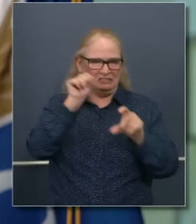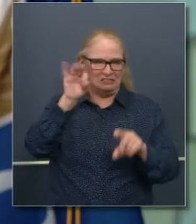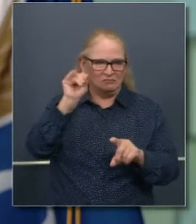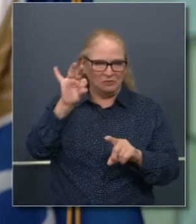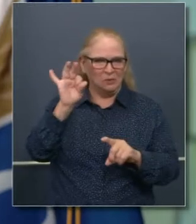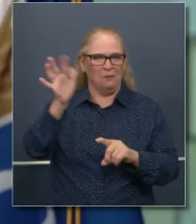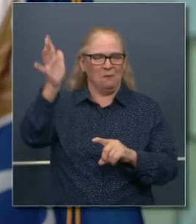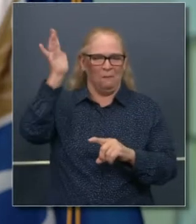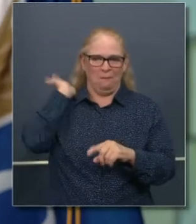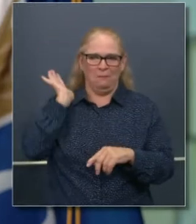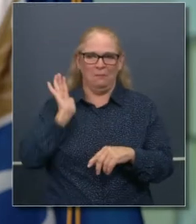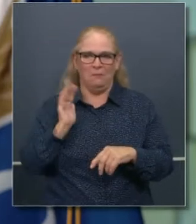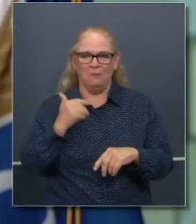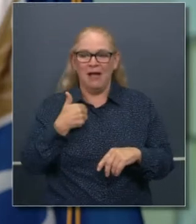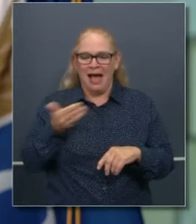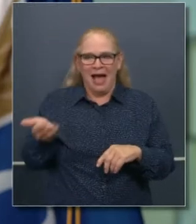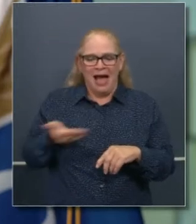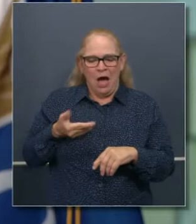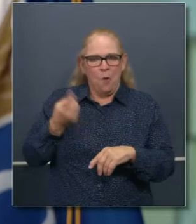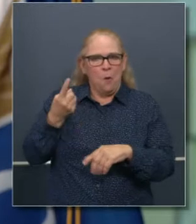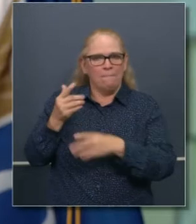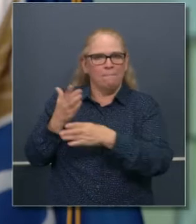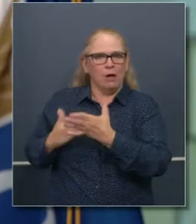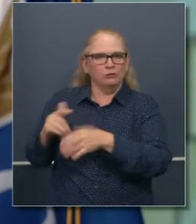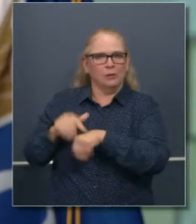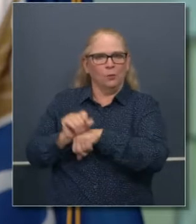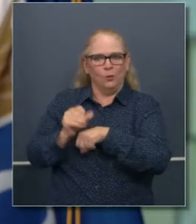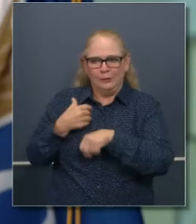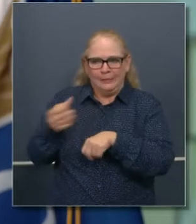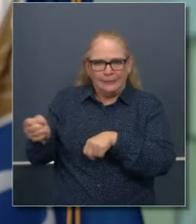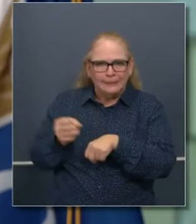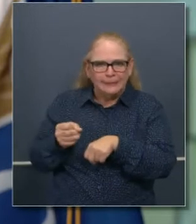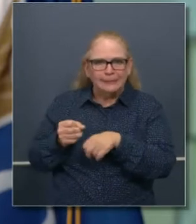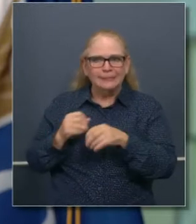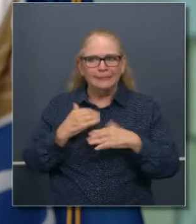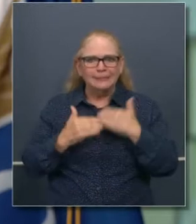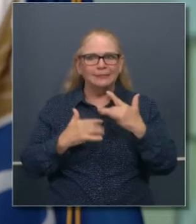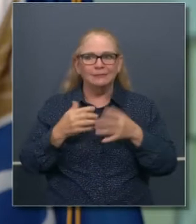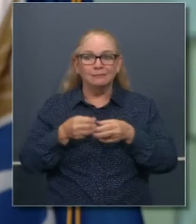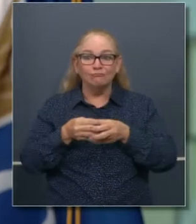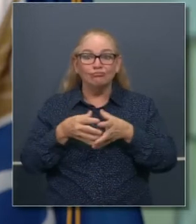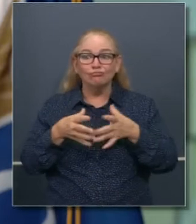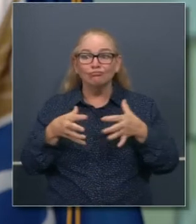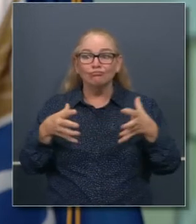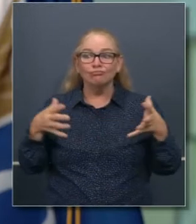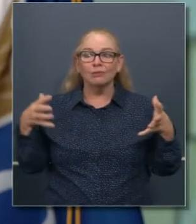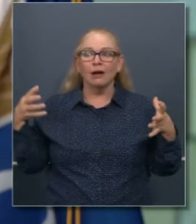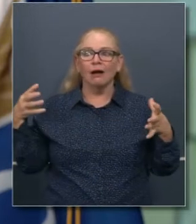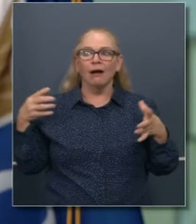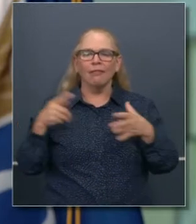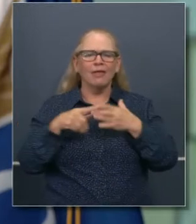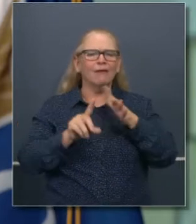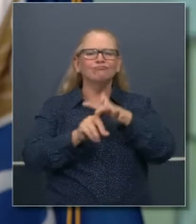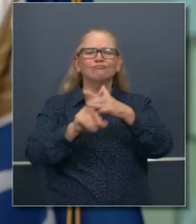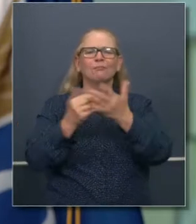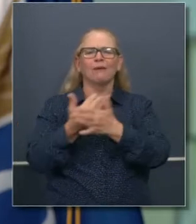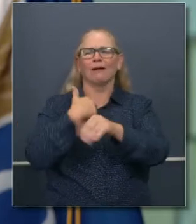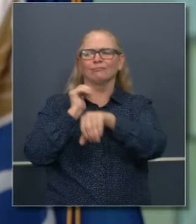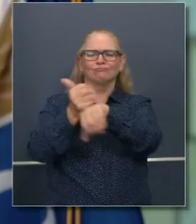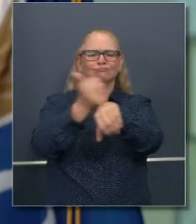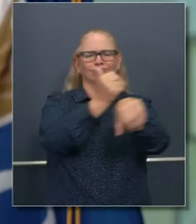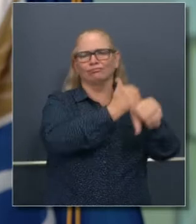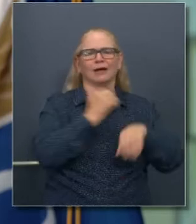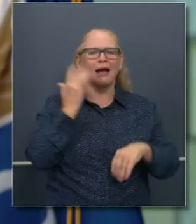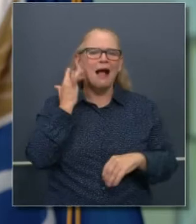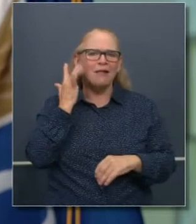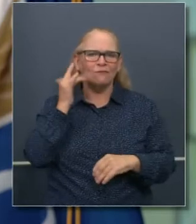con un empleado a tiempo parcial, Byte Kelly, y ese negocio creció a muchos negocios a través del estado de California. Y en